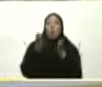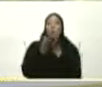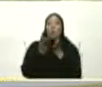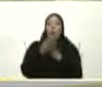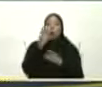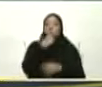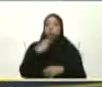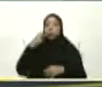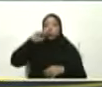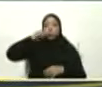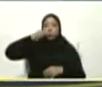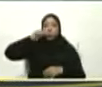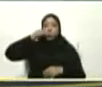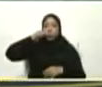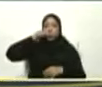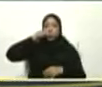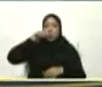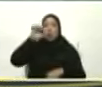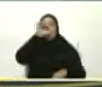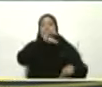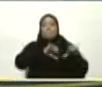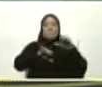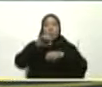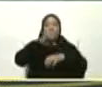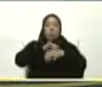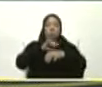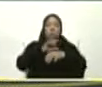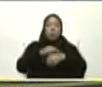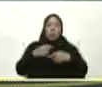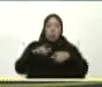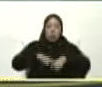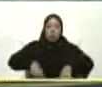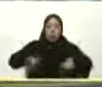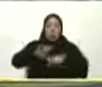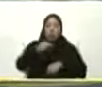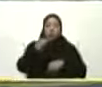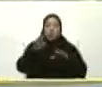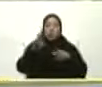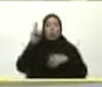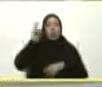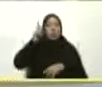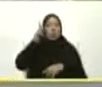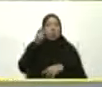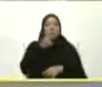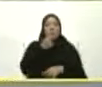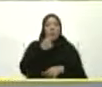odontología Biomédica Y pabellón 19 Del centro docente